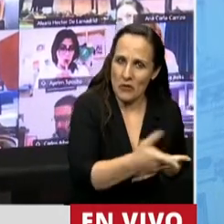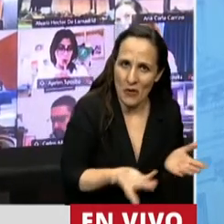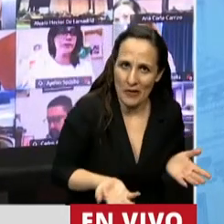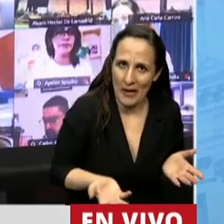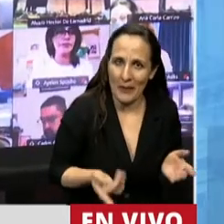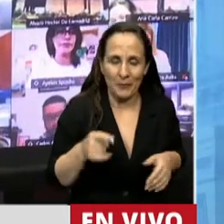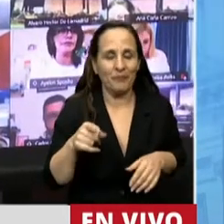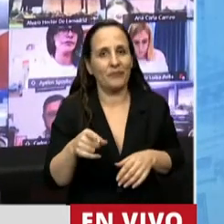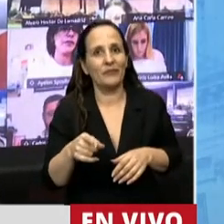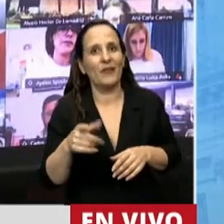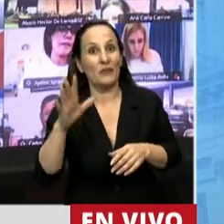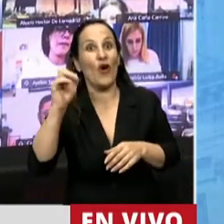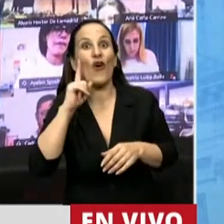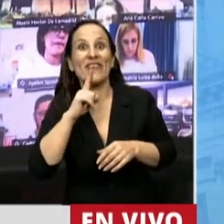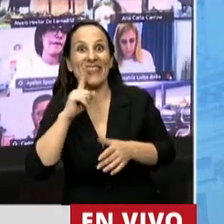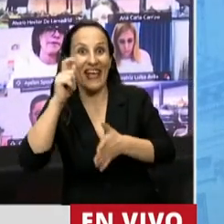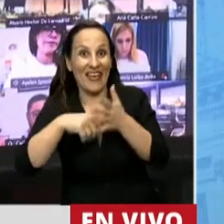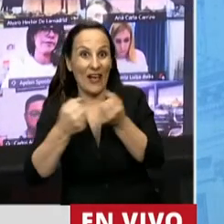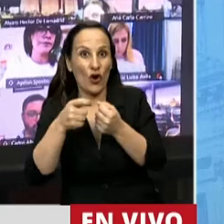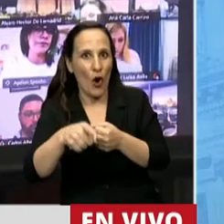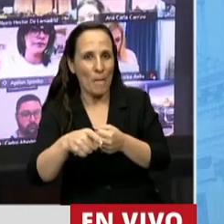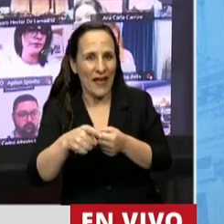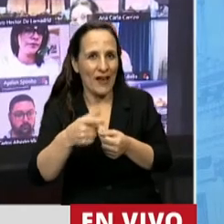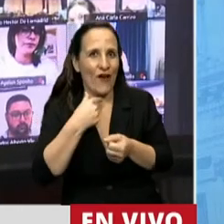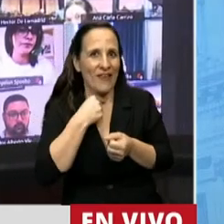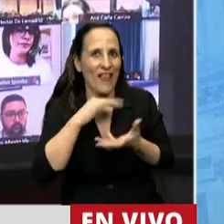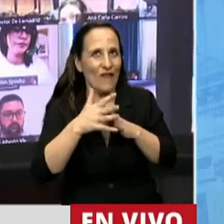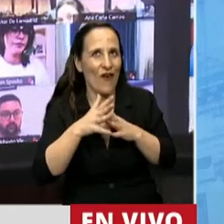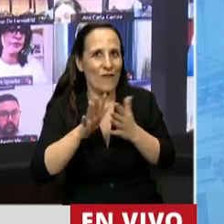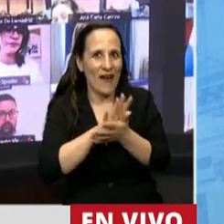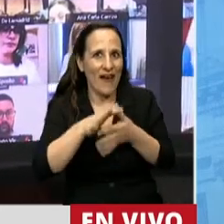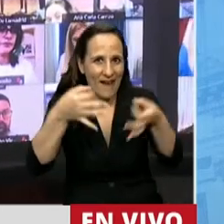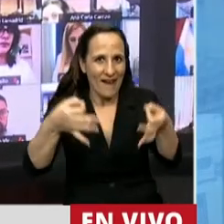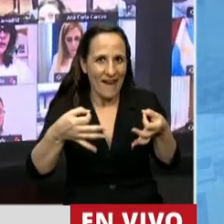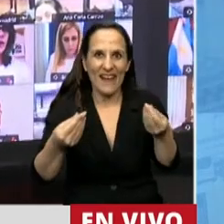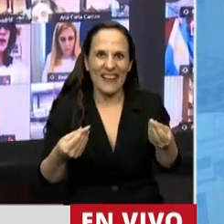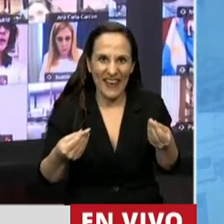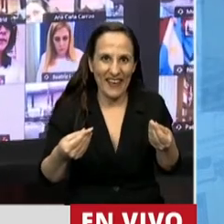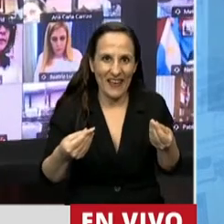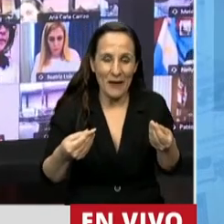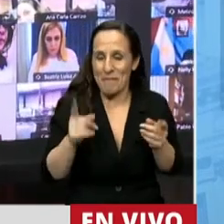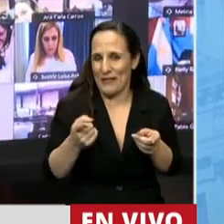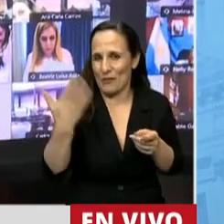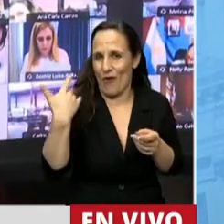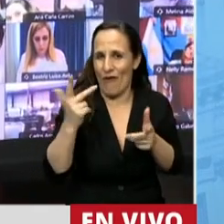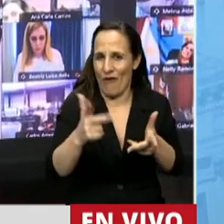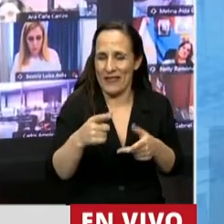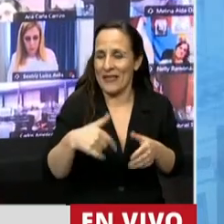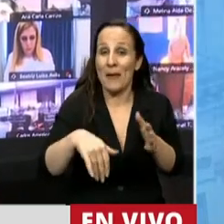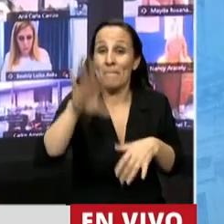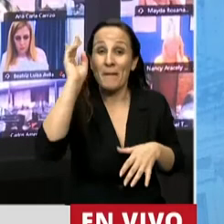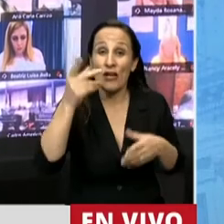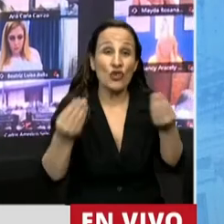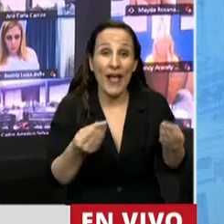la OIT a través de este convenio, que es que estas prácticas, como decía recién, se hacen generalmente